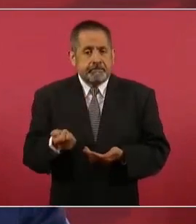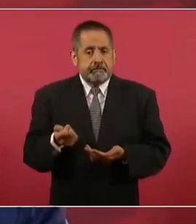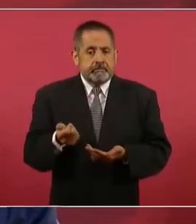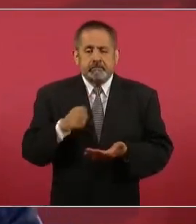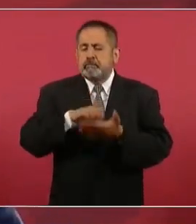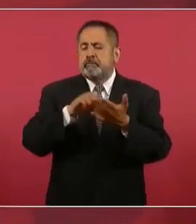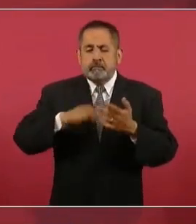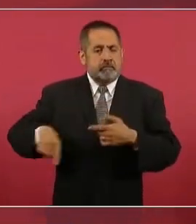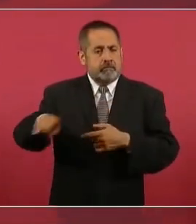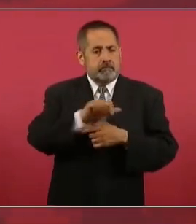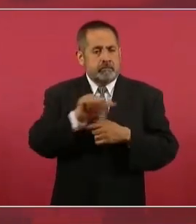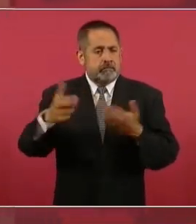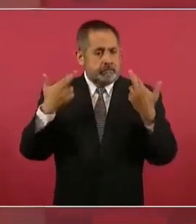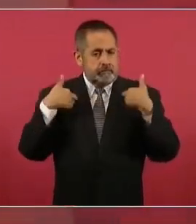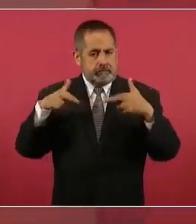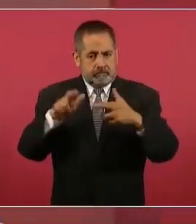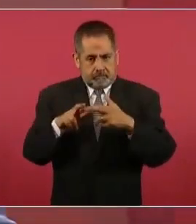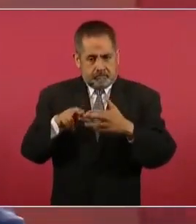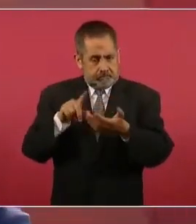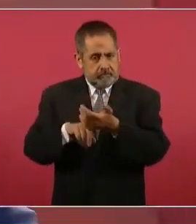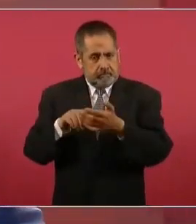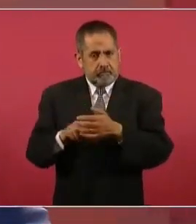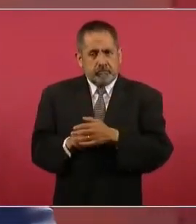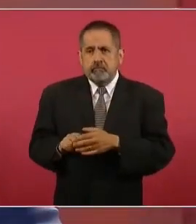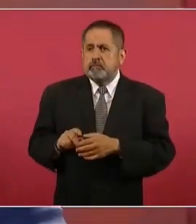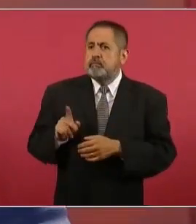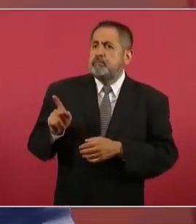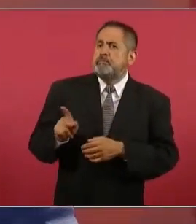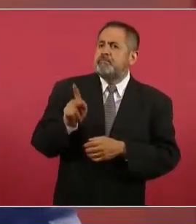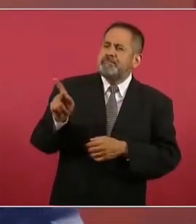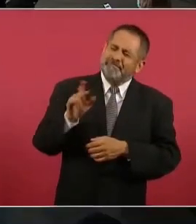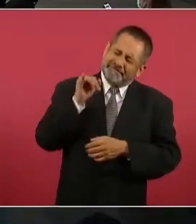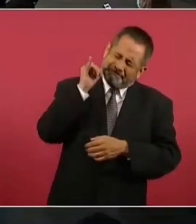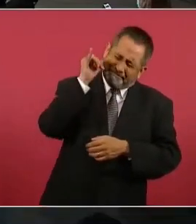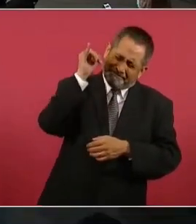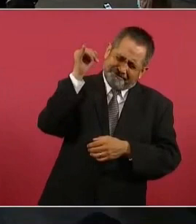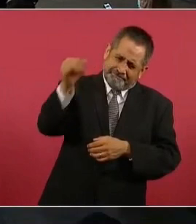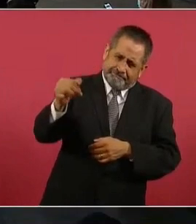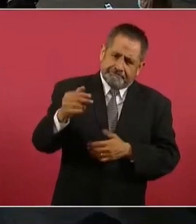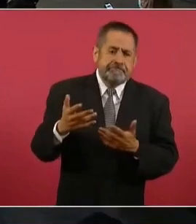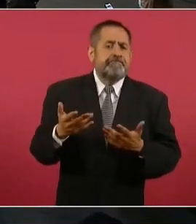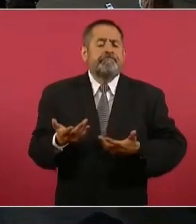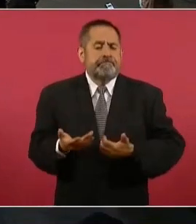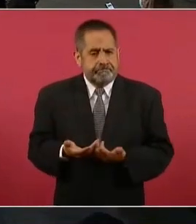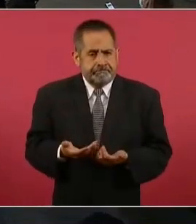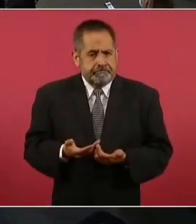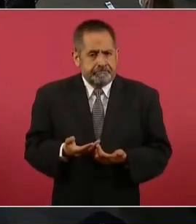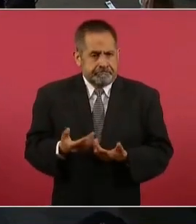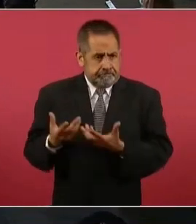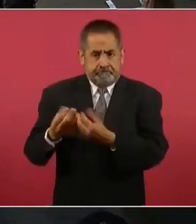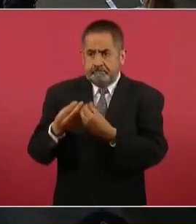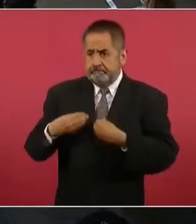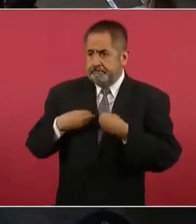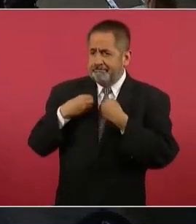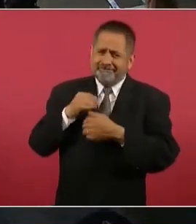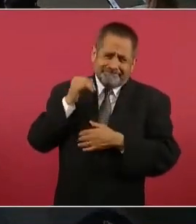maestros que trabajan en el medio rural con sus familiares,